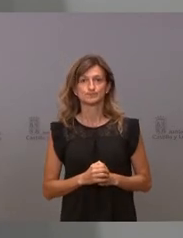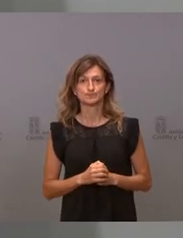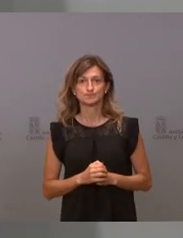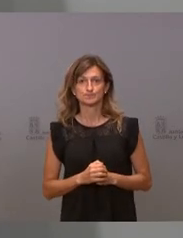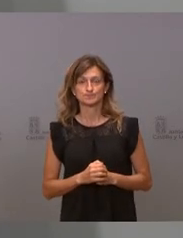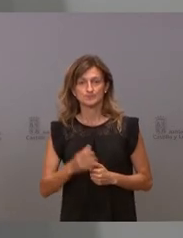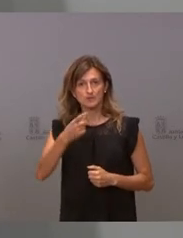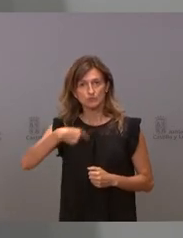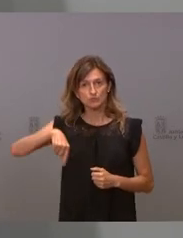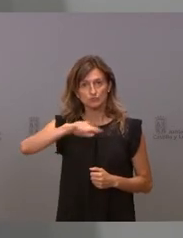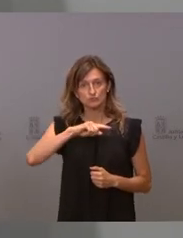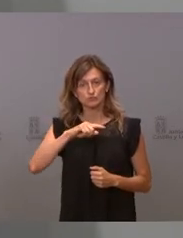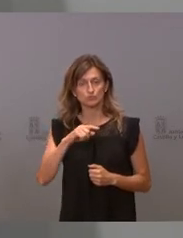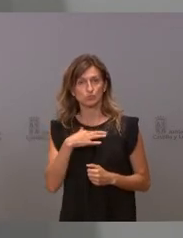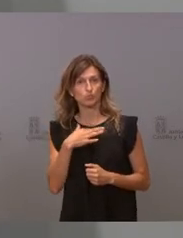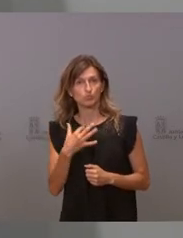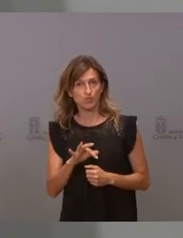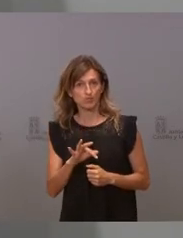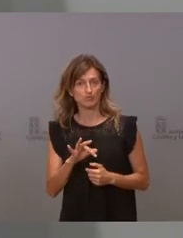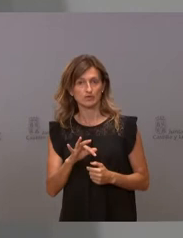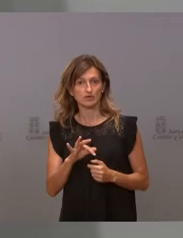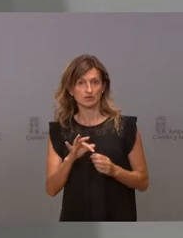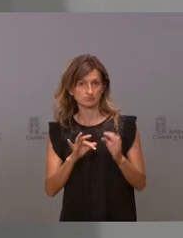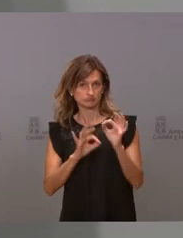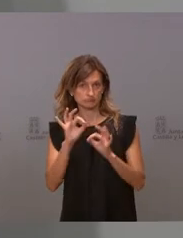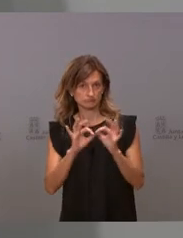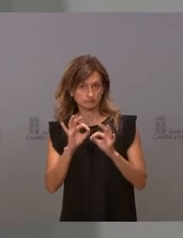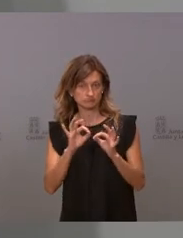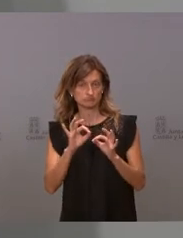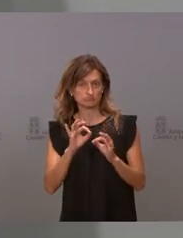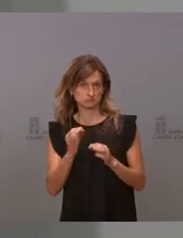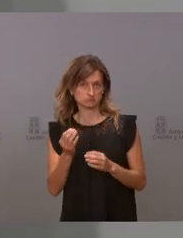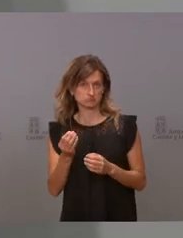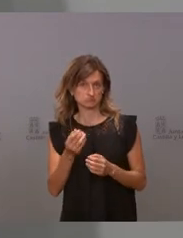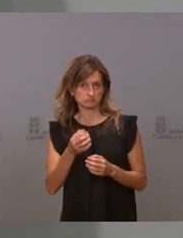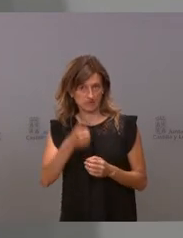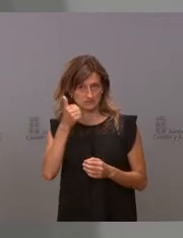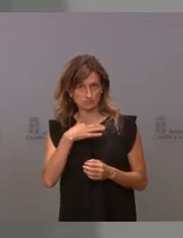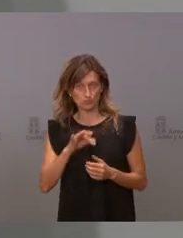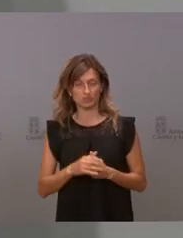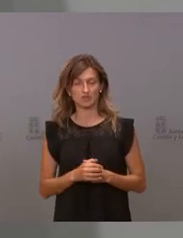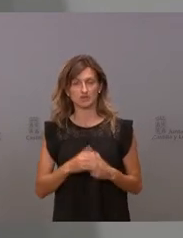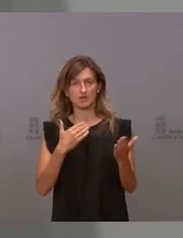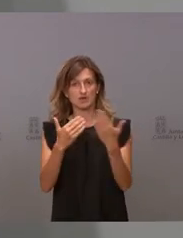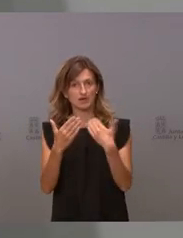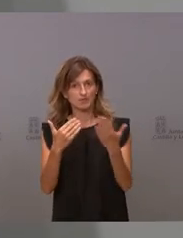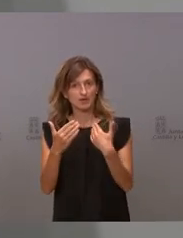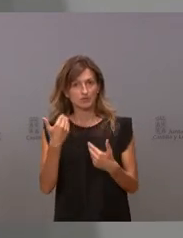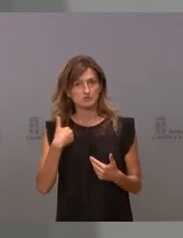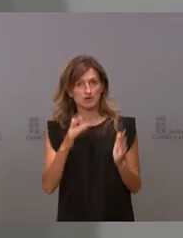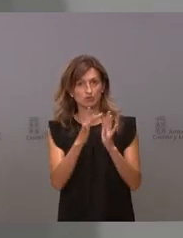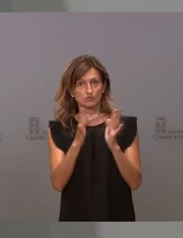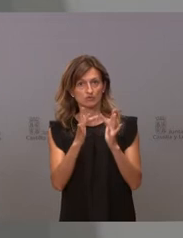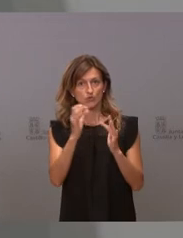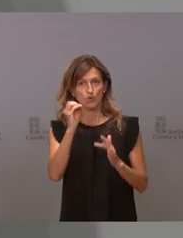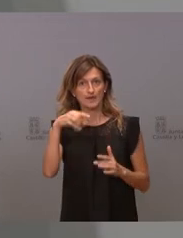Nosotros tenemos aún capacidad para acoger a más, por lo que hemos hablado con las ONGs, tenemos